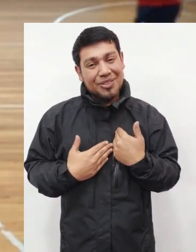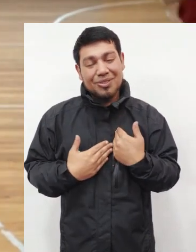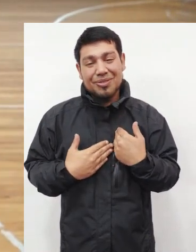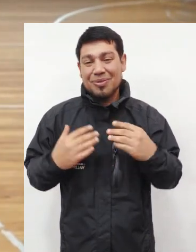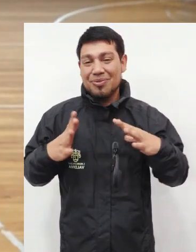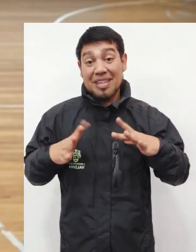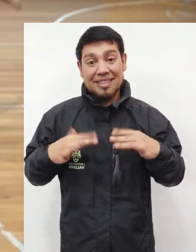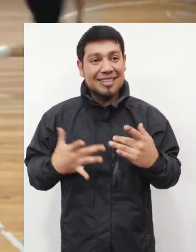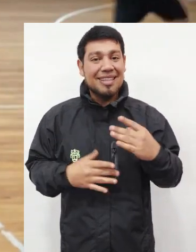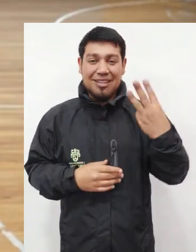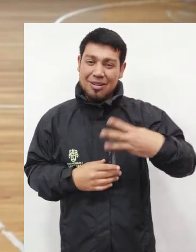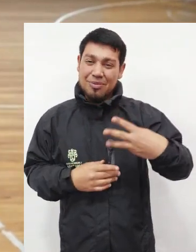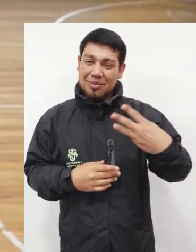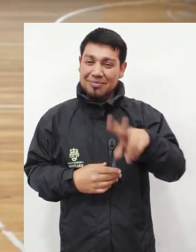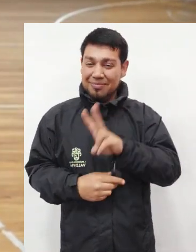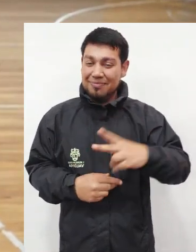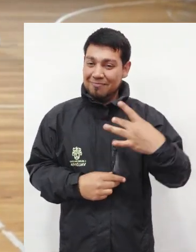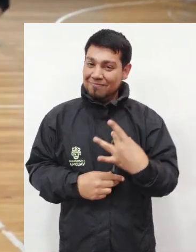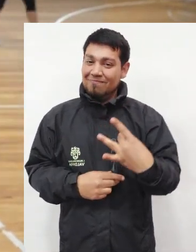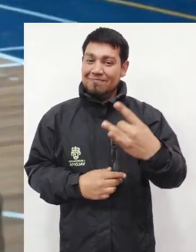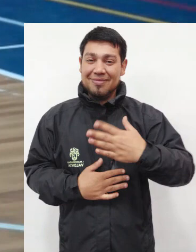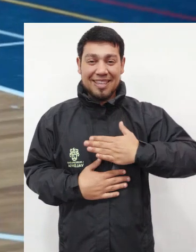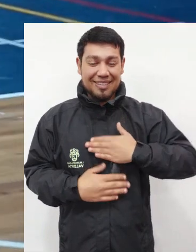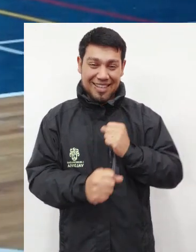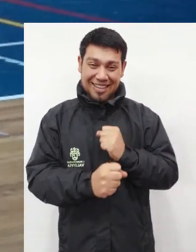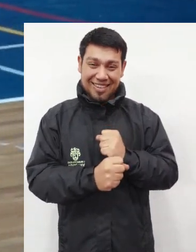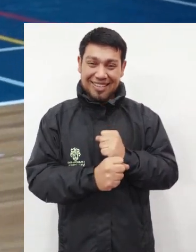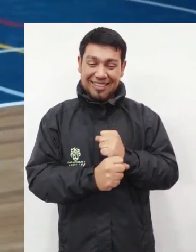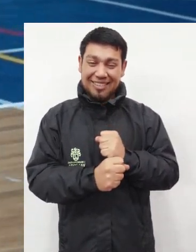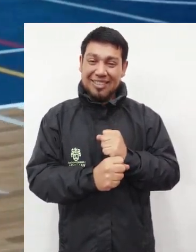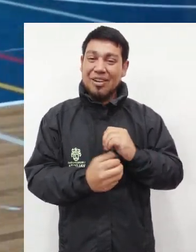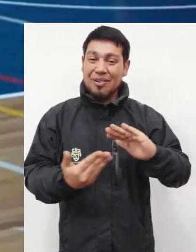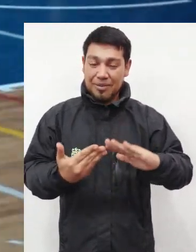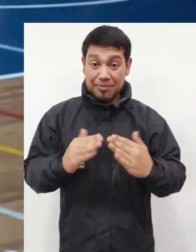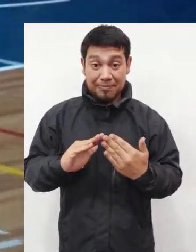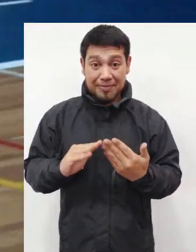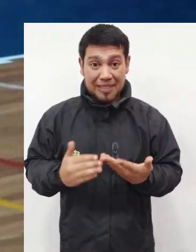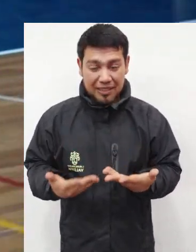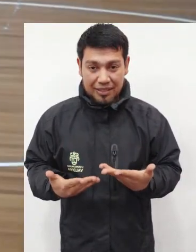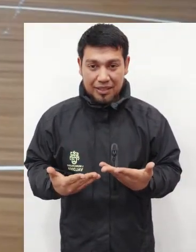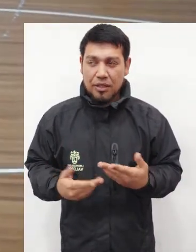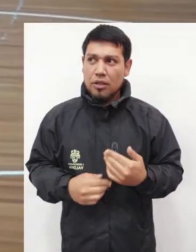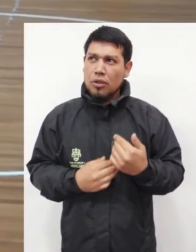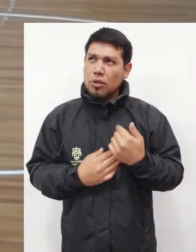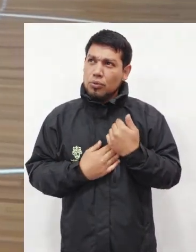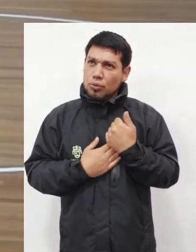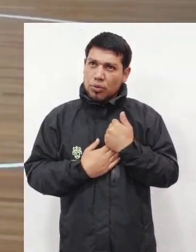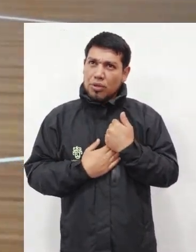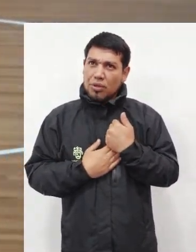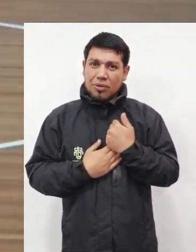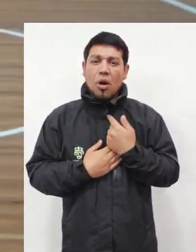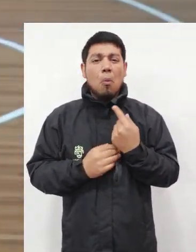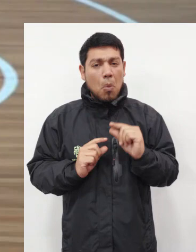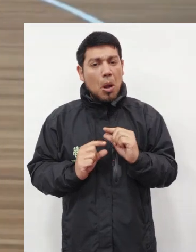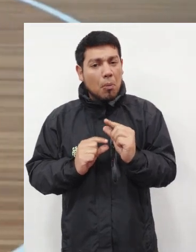comunidad, así que muy contento de la oportunidad que me está dando la Municipalidad de poder ejercer aquí. Como todo empieza,